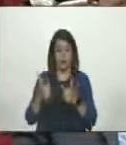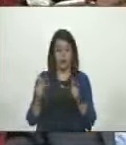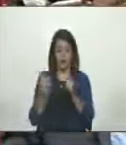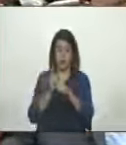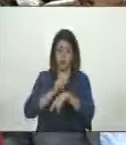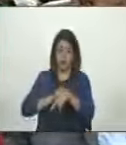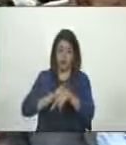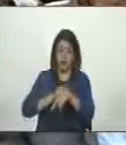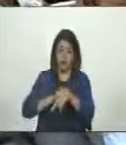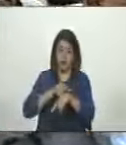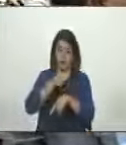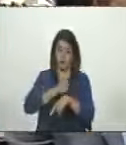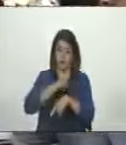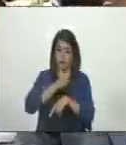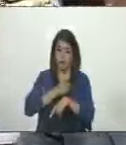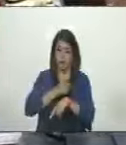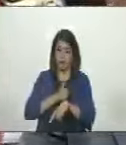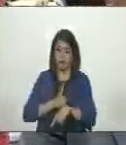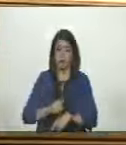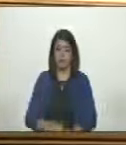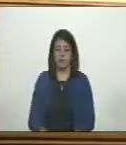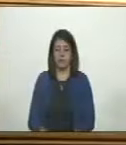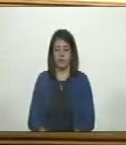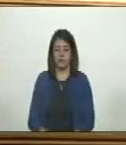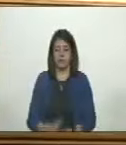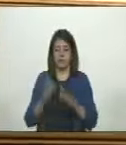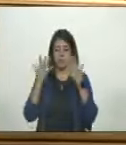tolerancia en el tiempo, querido camarada.